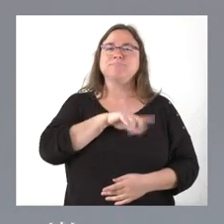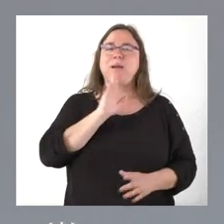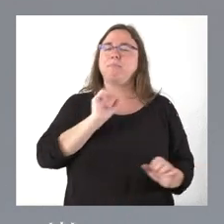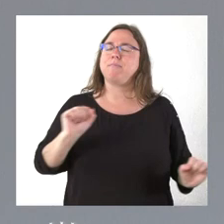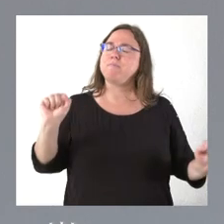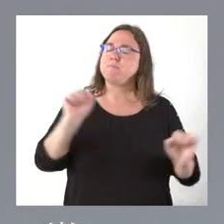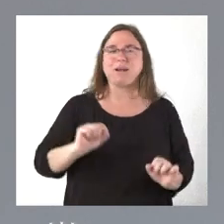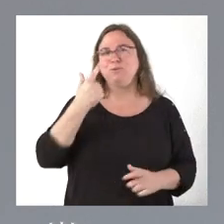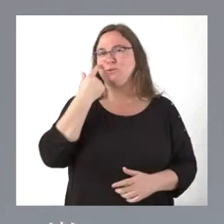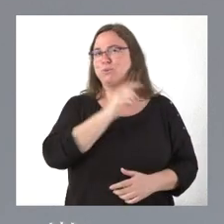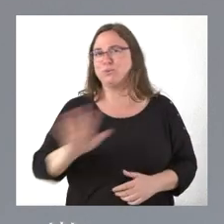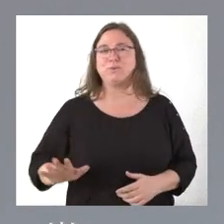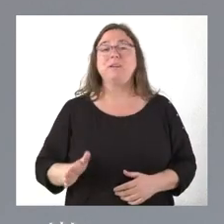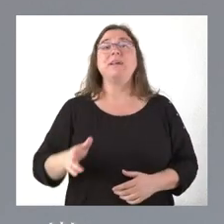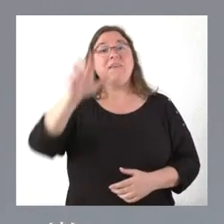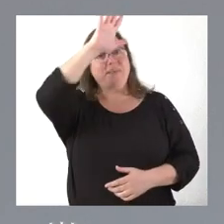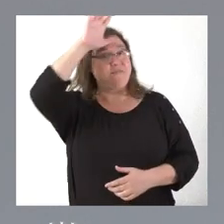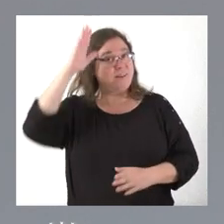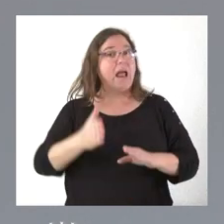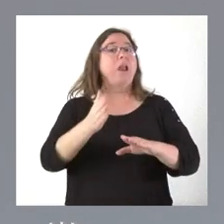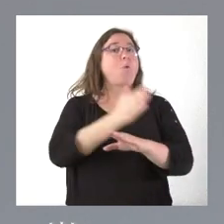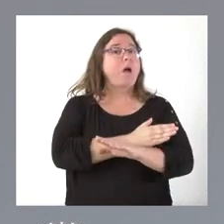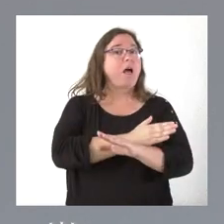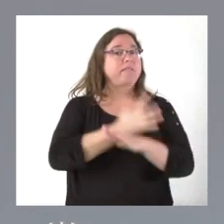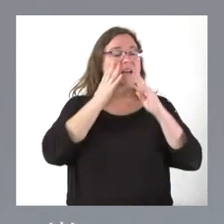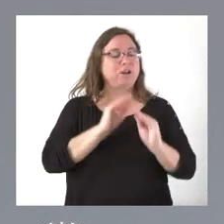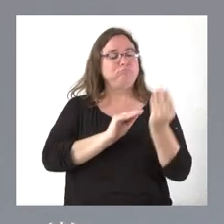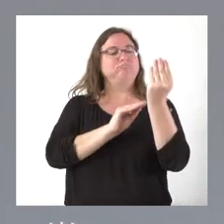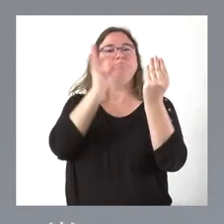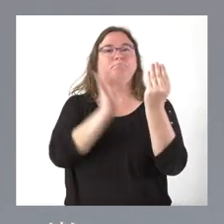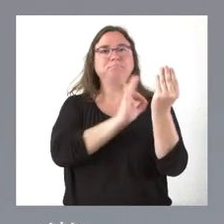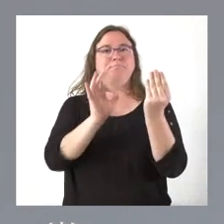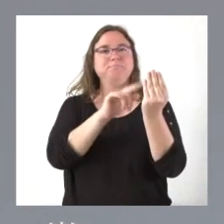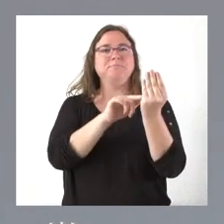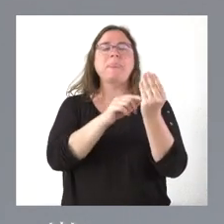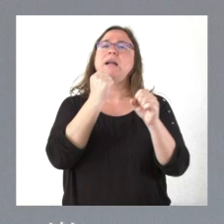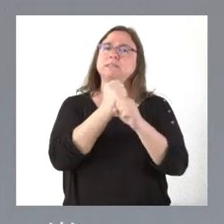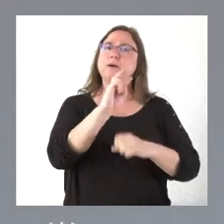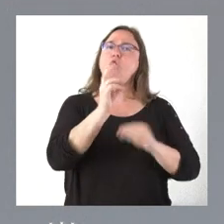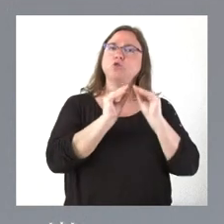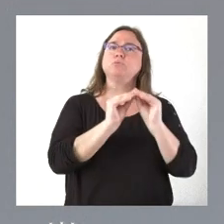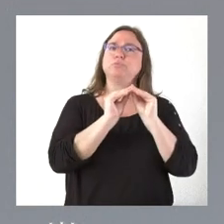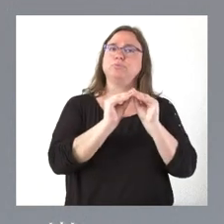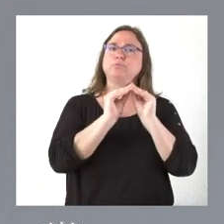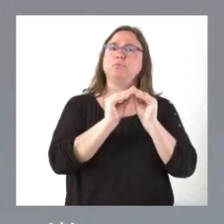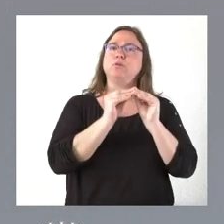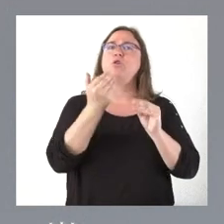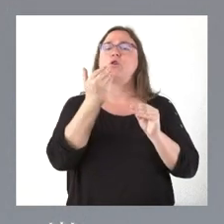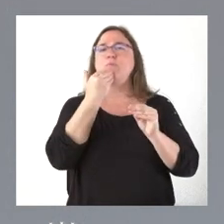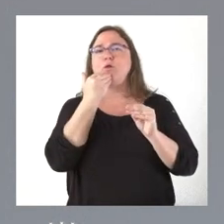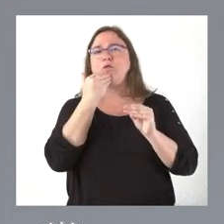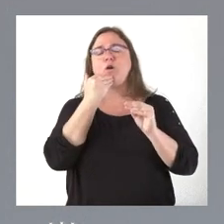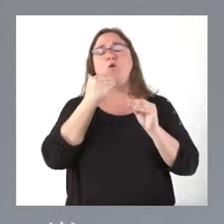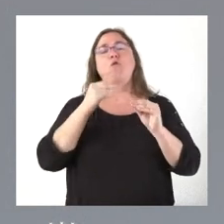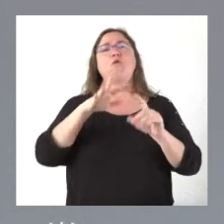extraordinario y antes del verano yo creo que lo tendremos, hay otros trabajos en marcha, el del fuero de Andaluz,